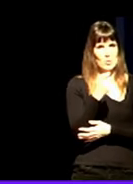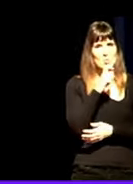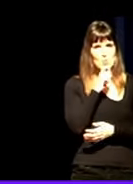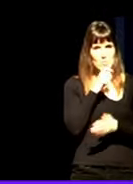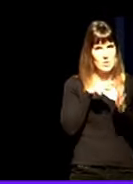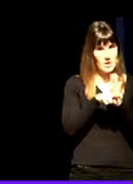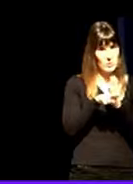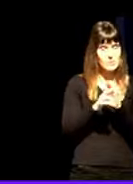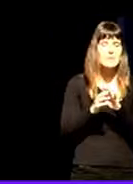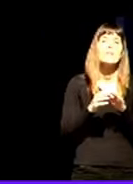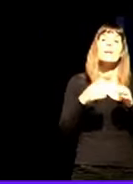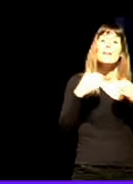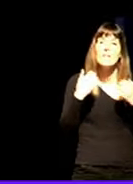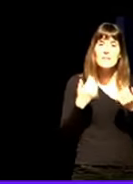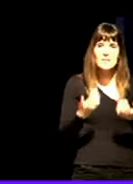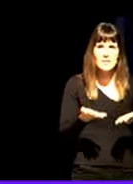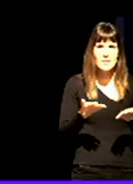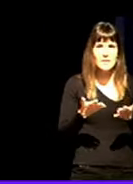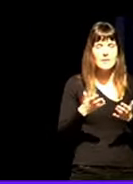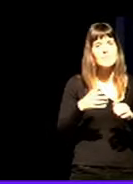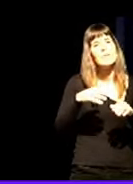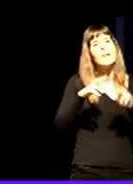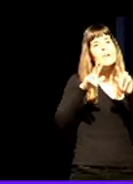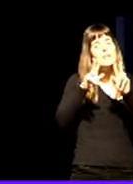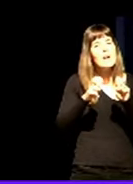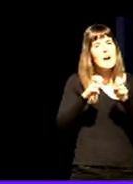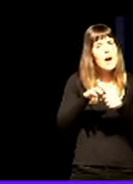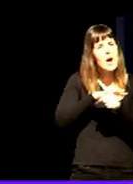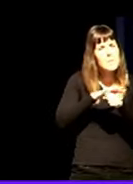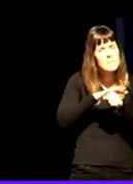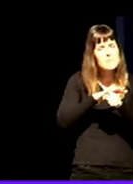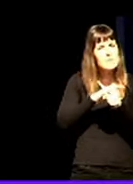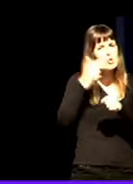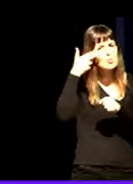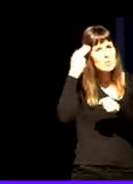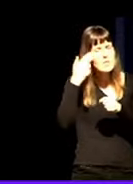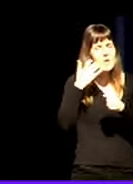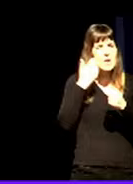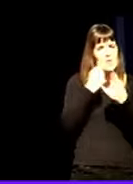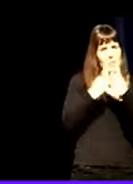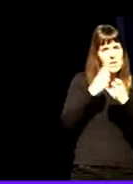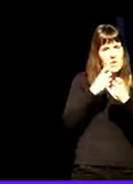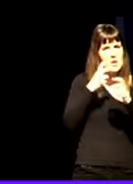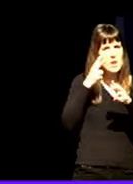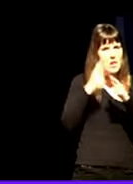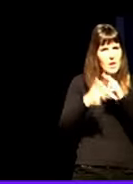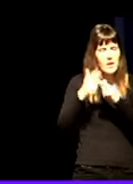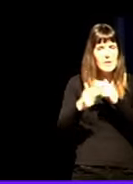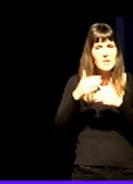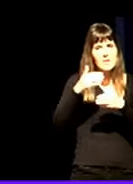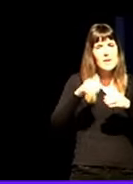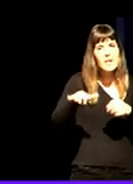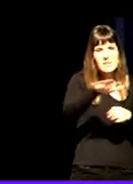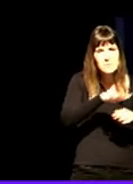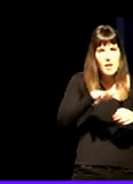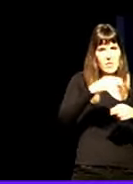limitar la accesibilidad a los víctimas de suicidio saber que importante es la estructura física arquitectónica de un espacio